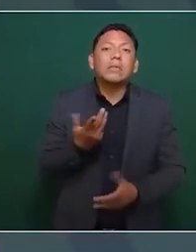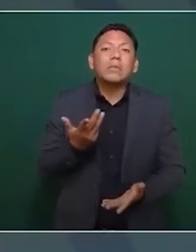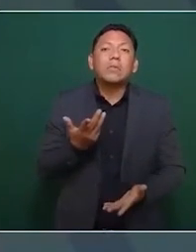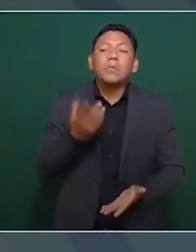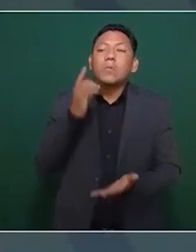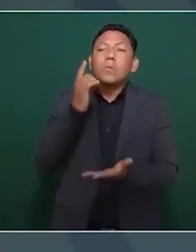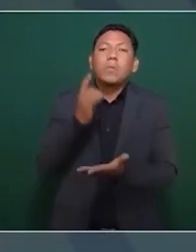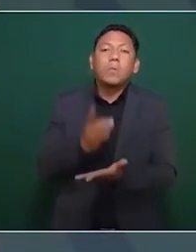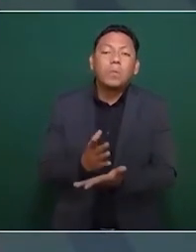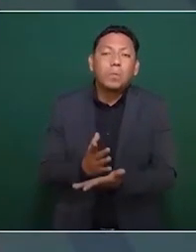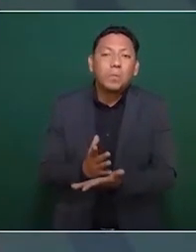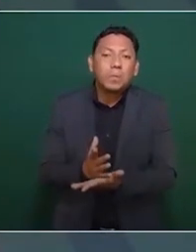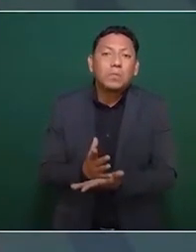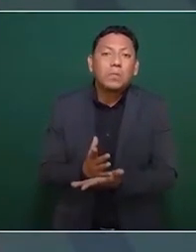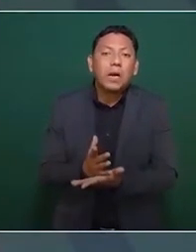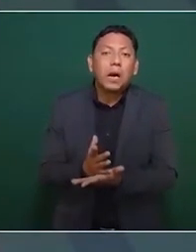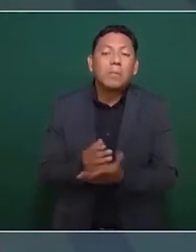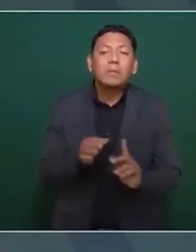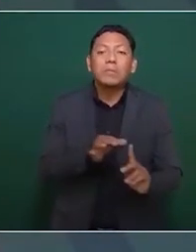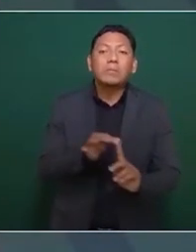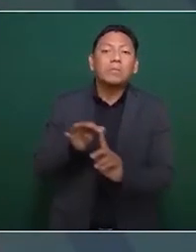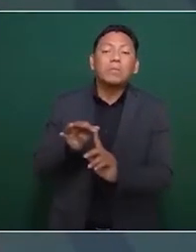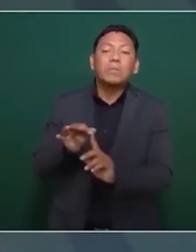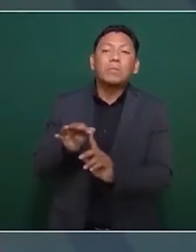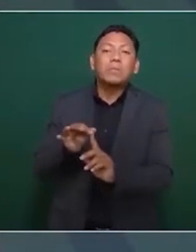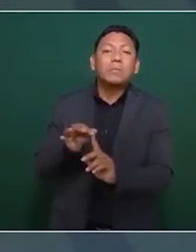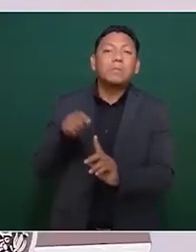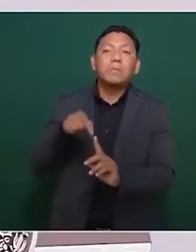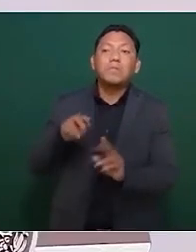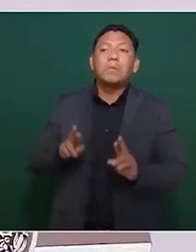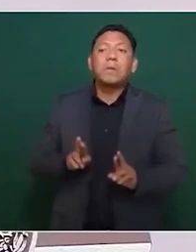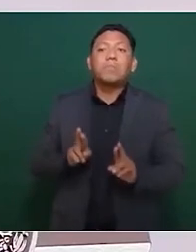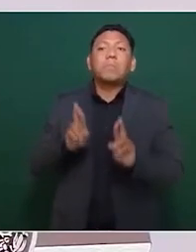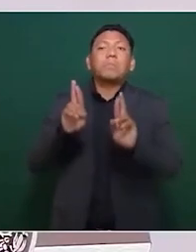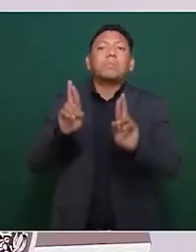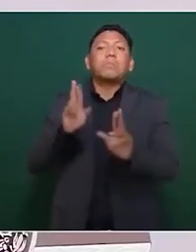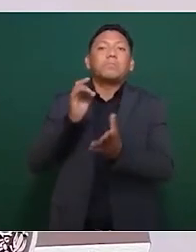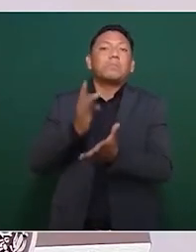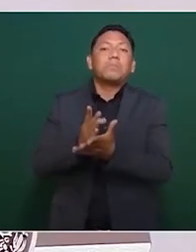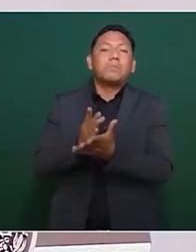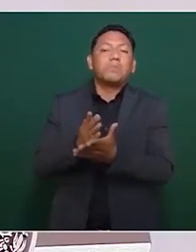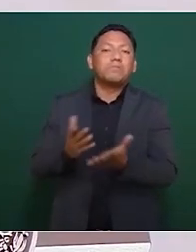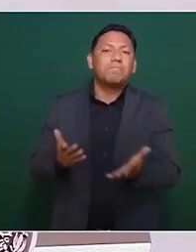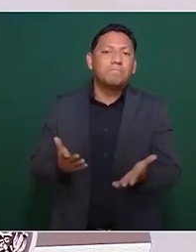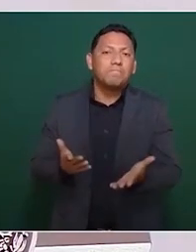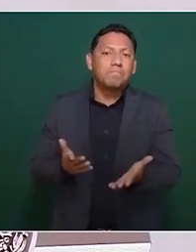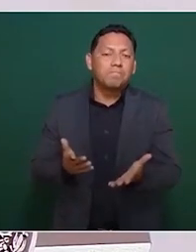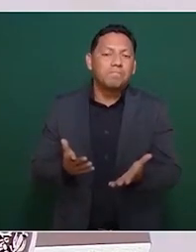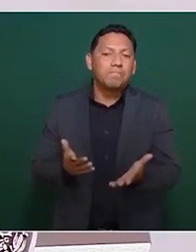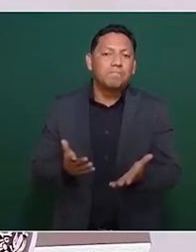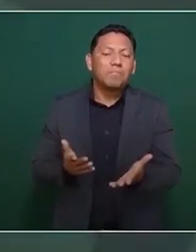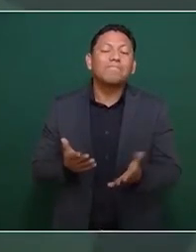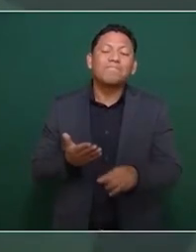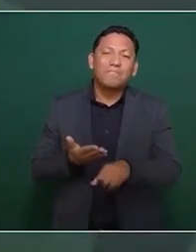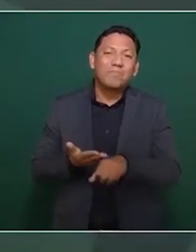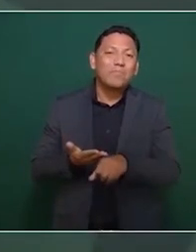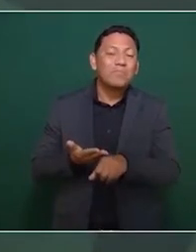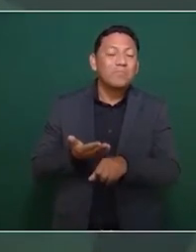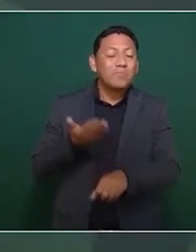en la democracia representativa y muy